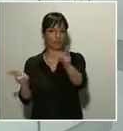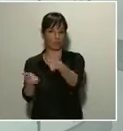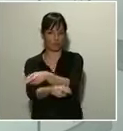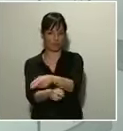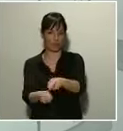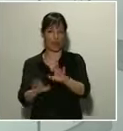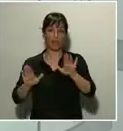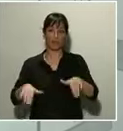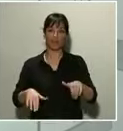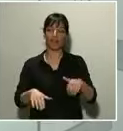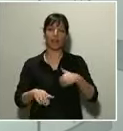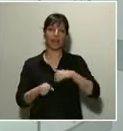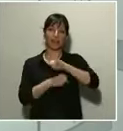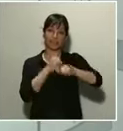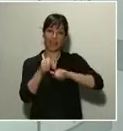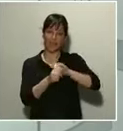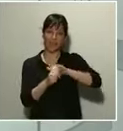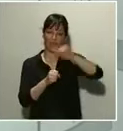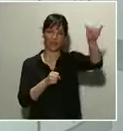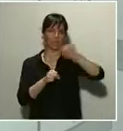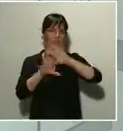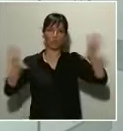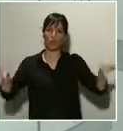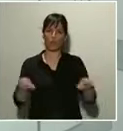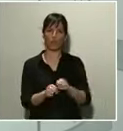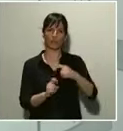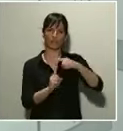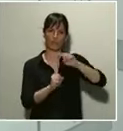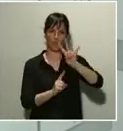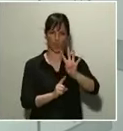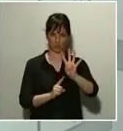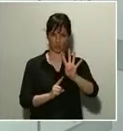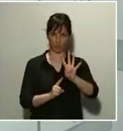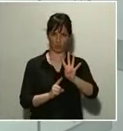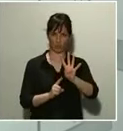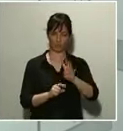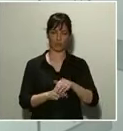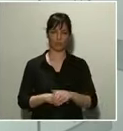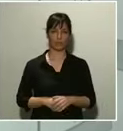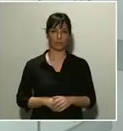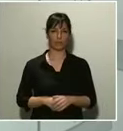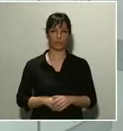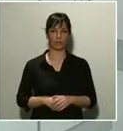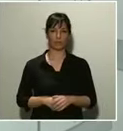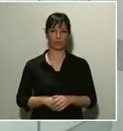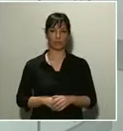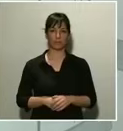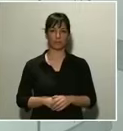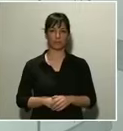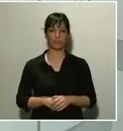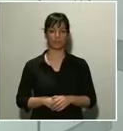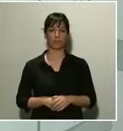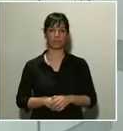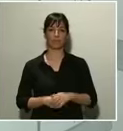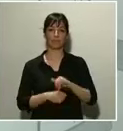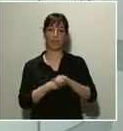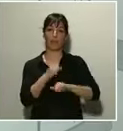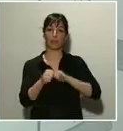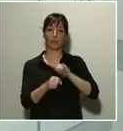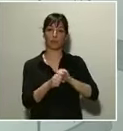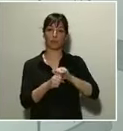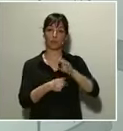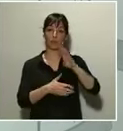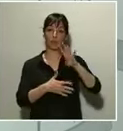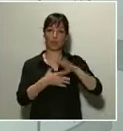del aeropuerto centralizada en la T4. Igualmente, en el aeropuerto Josep-Tarradellas, Barcelona al Prat,